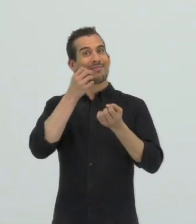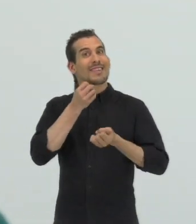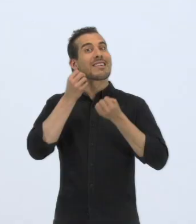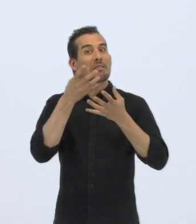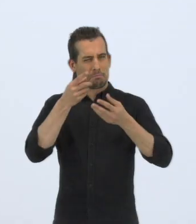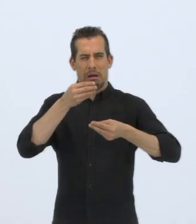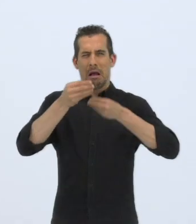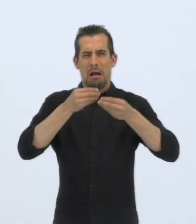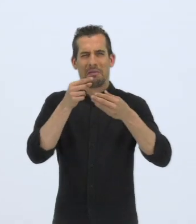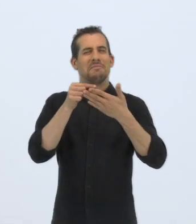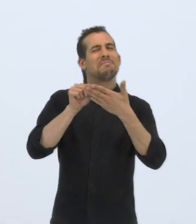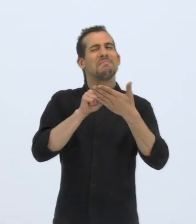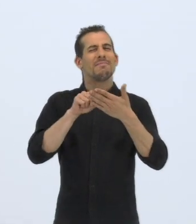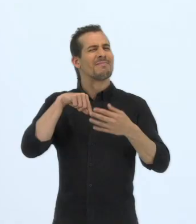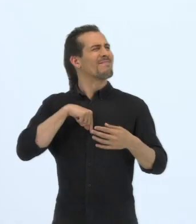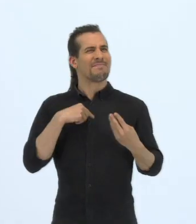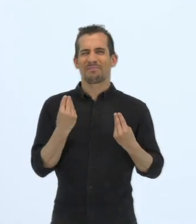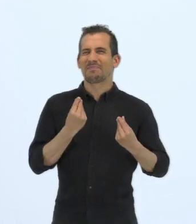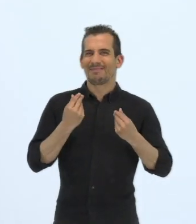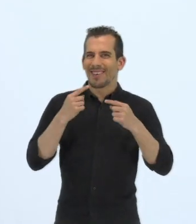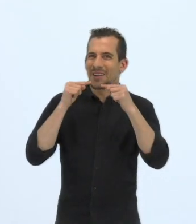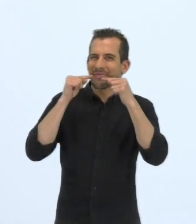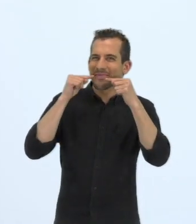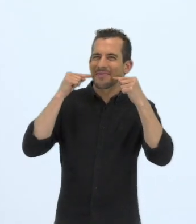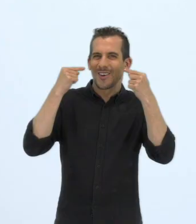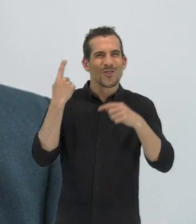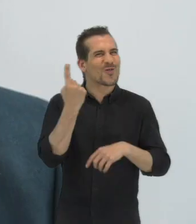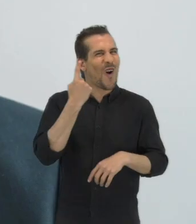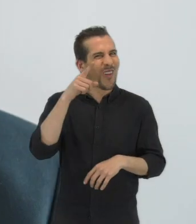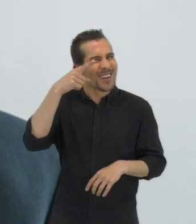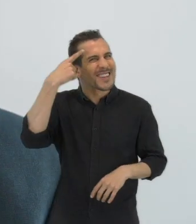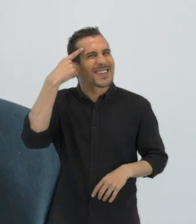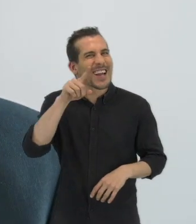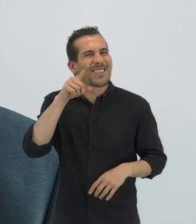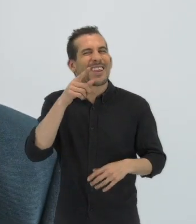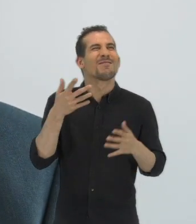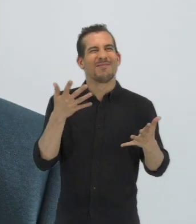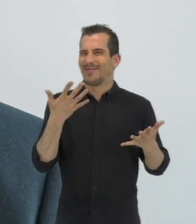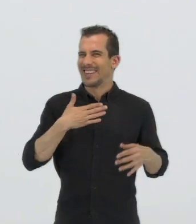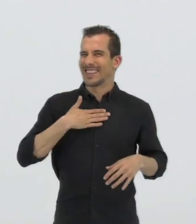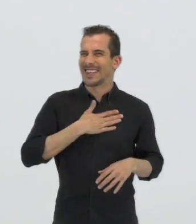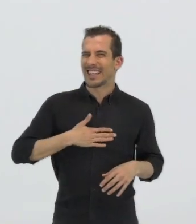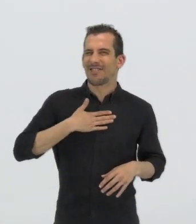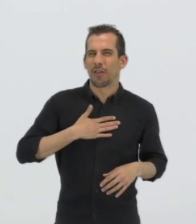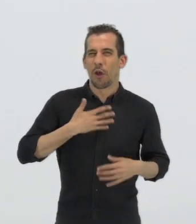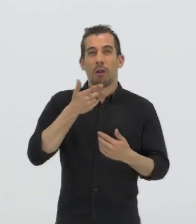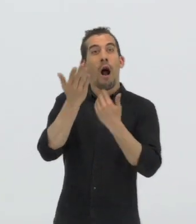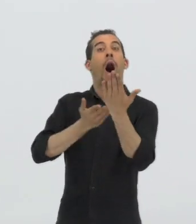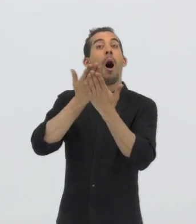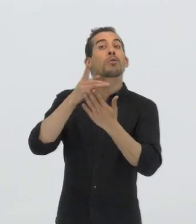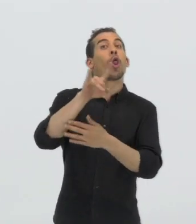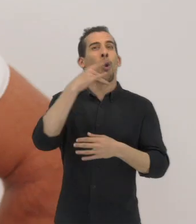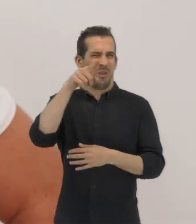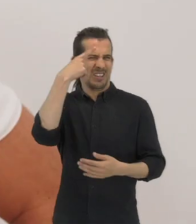¿Sabes esa sensación cuando haces la declaración de la renta que te saca una sonrisita? Algo así como satisfacción, porque sabes que estás